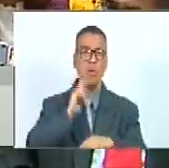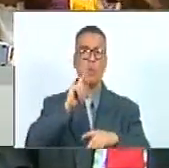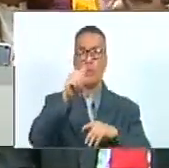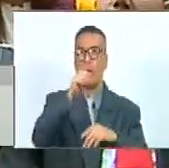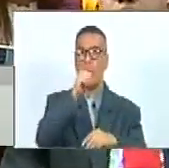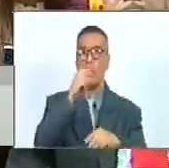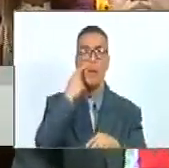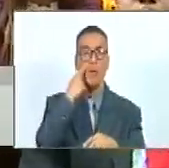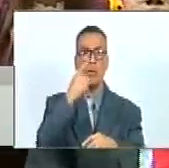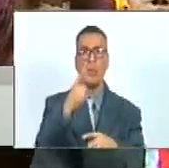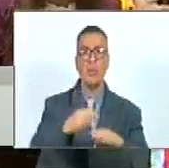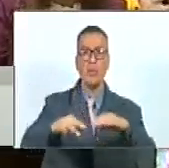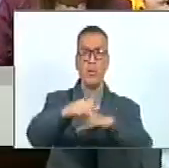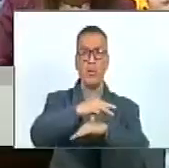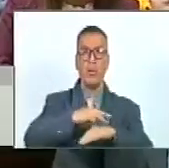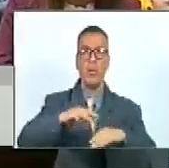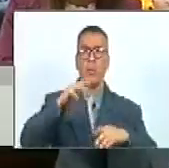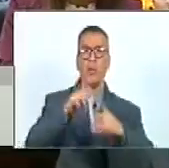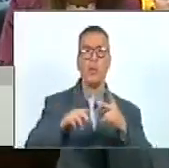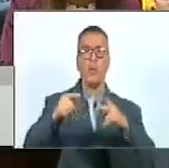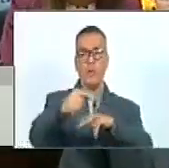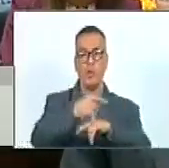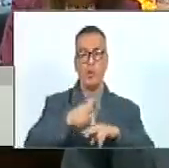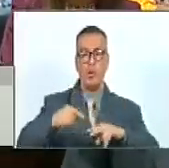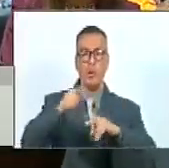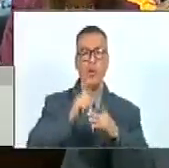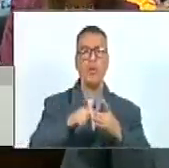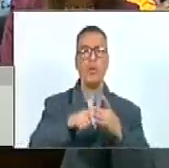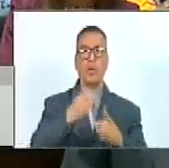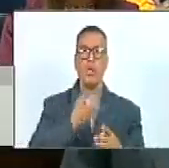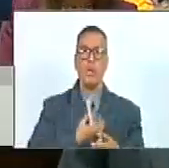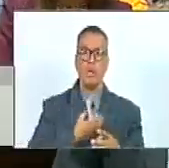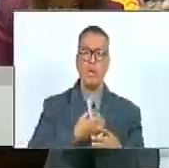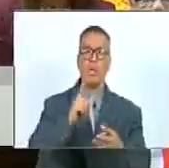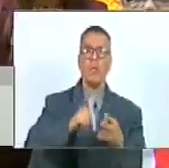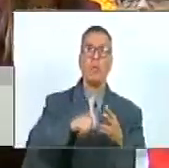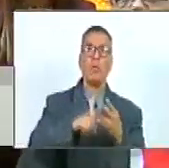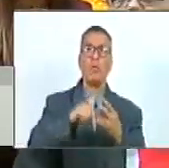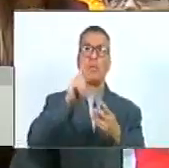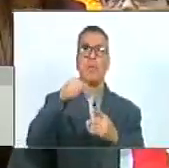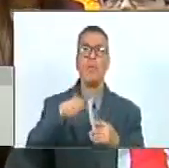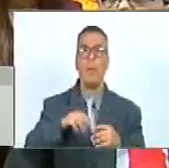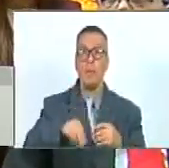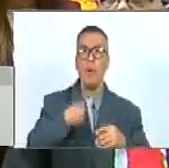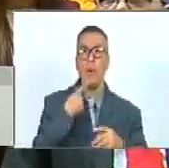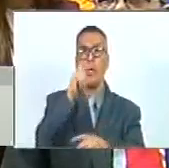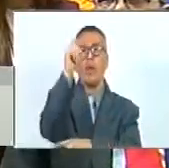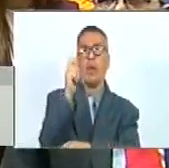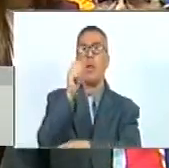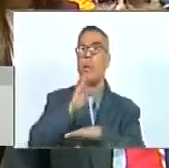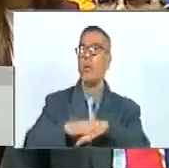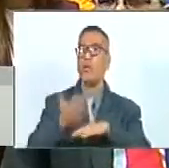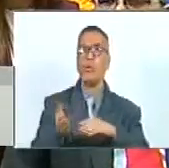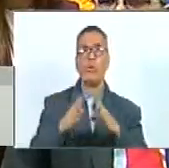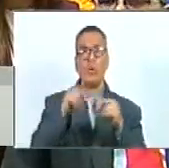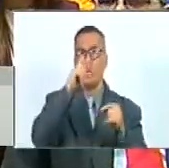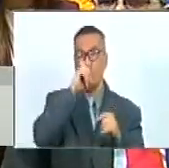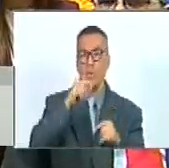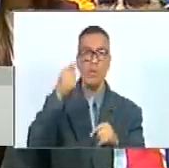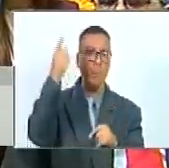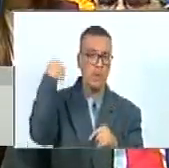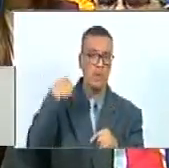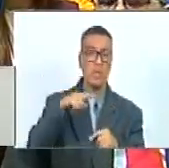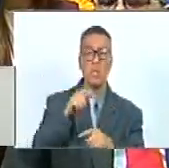hemos visto a los ministros gobernadores alcaldes y también por qué no decir los diputados porque todo el año pasado